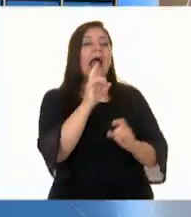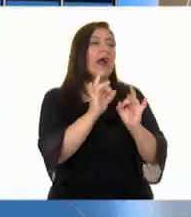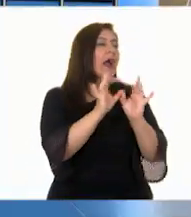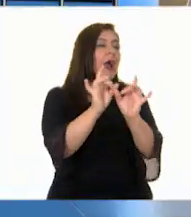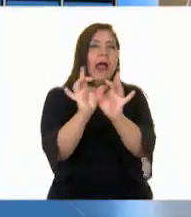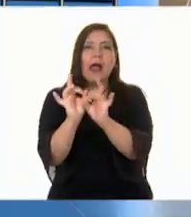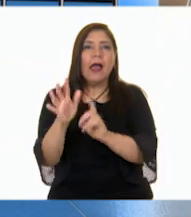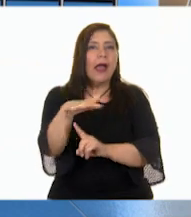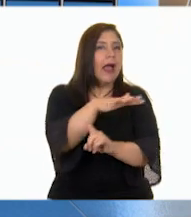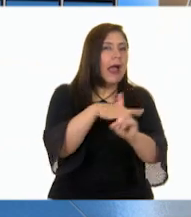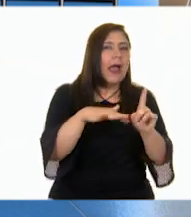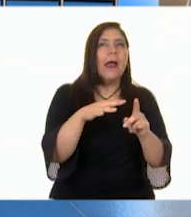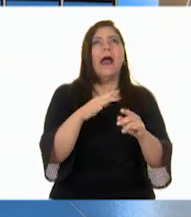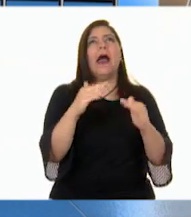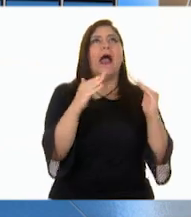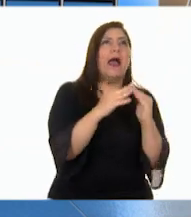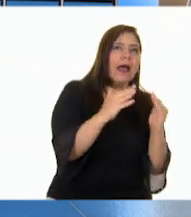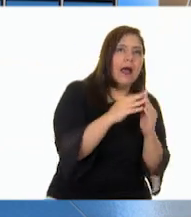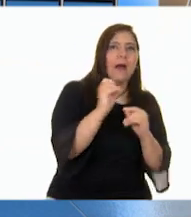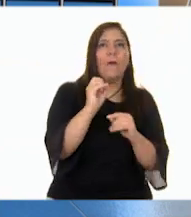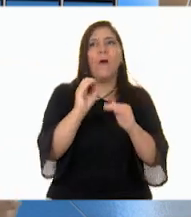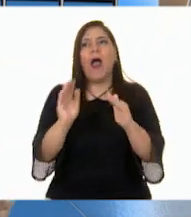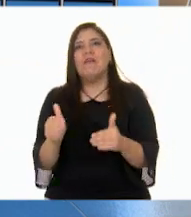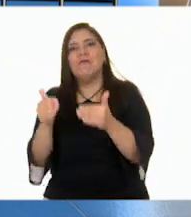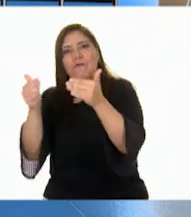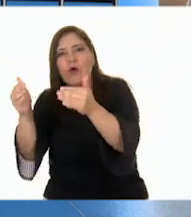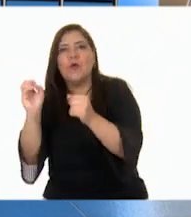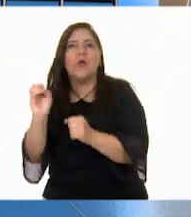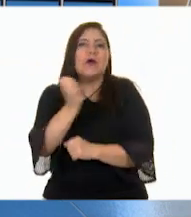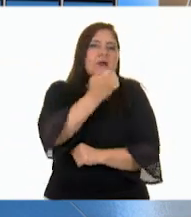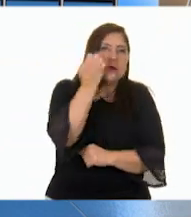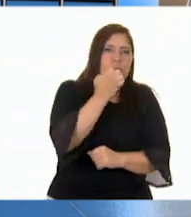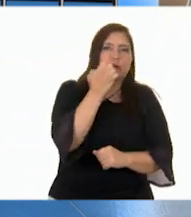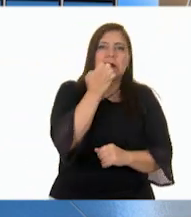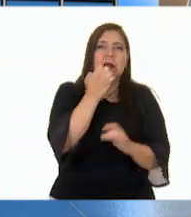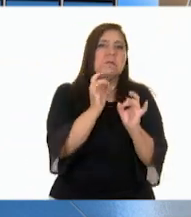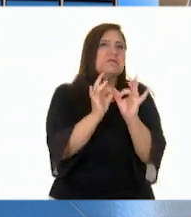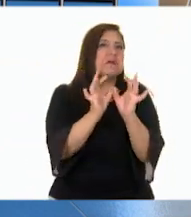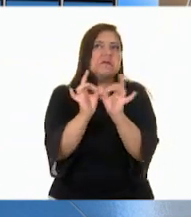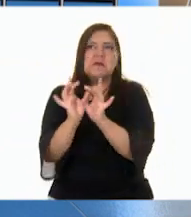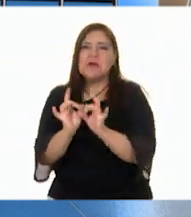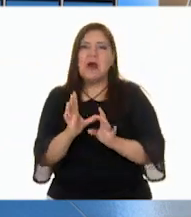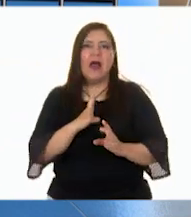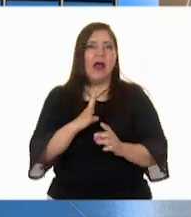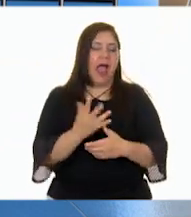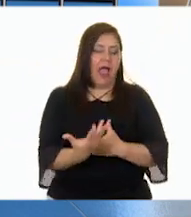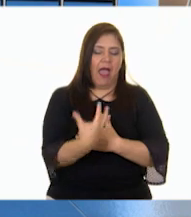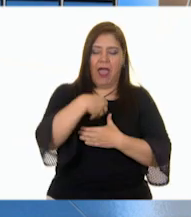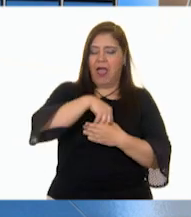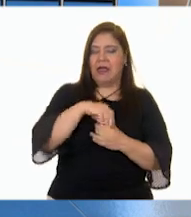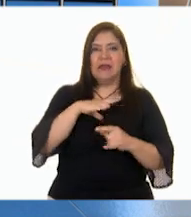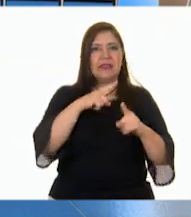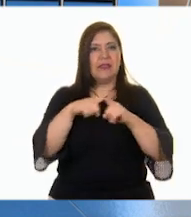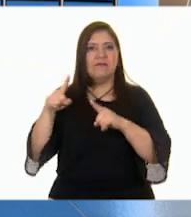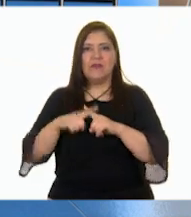vida, las que pasan en la casa y las que suceden en la escuela, pasamos por diversas emociones. Y al regular estas